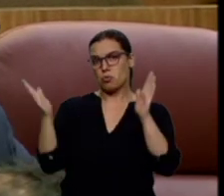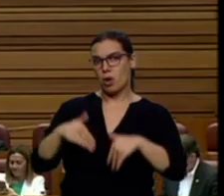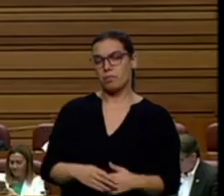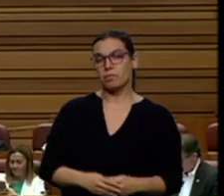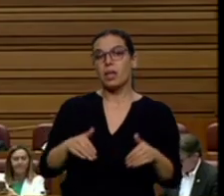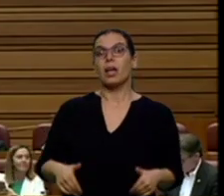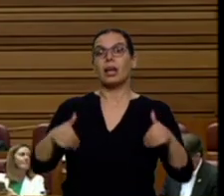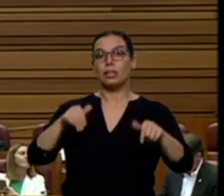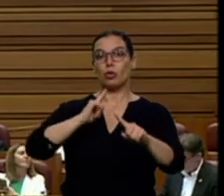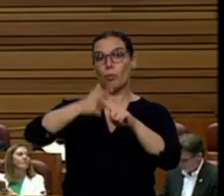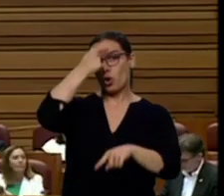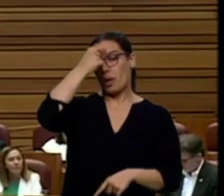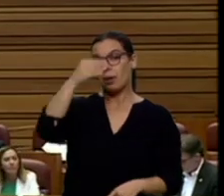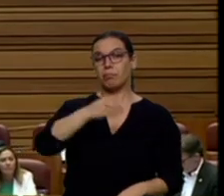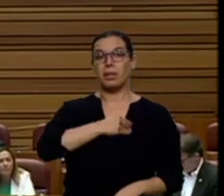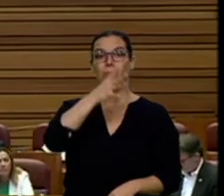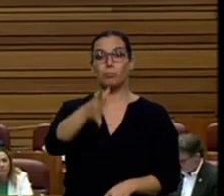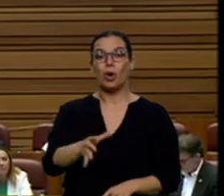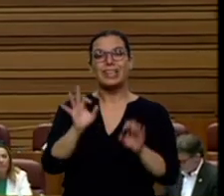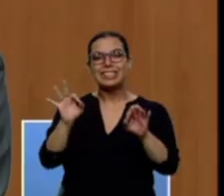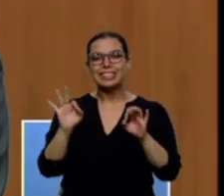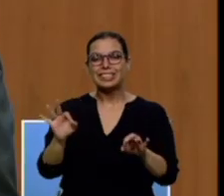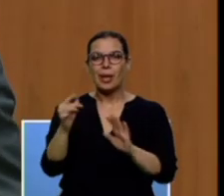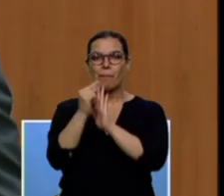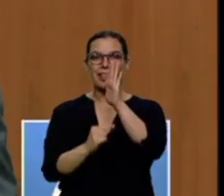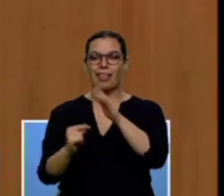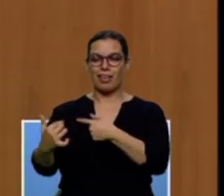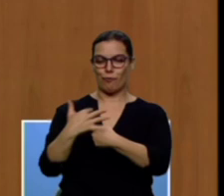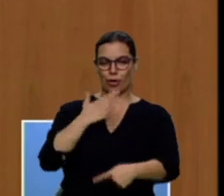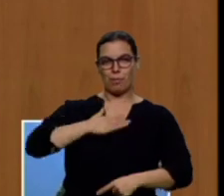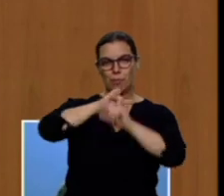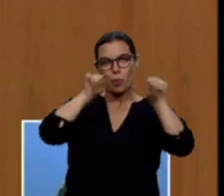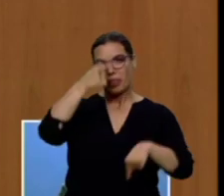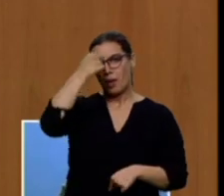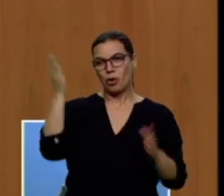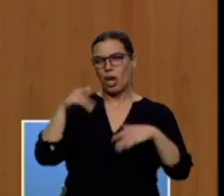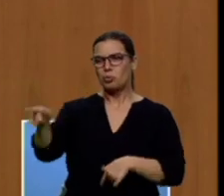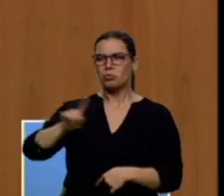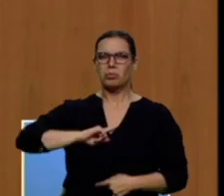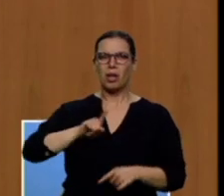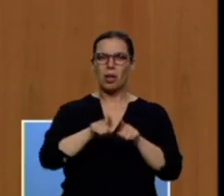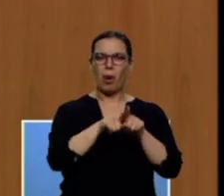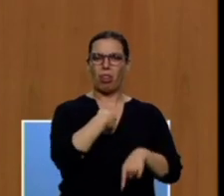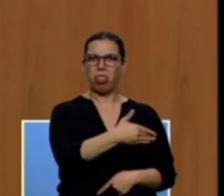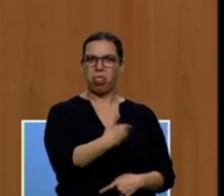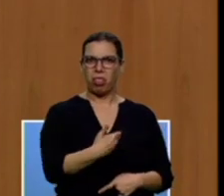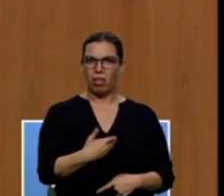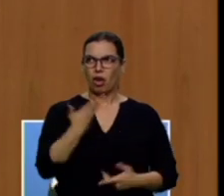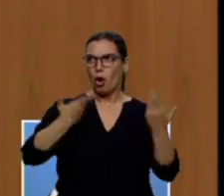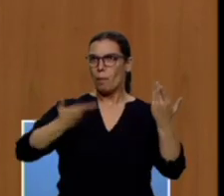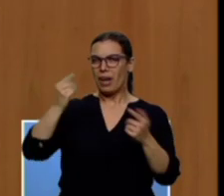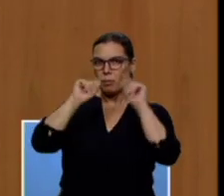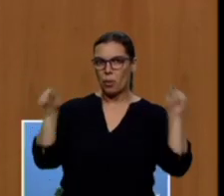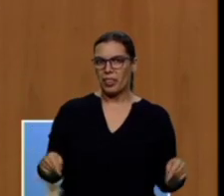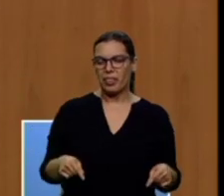lamenta que no haya medidas concretas para su provincia. Dejen de tratarnos como si fuéramos el patito feo de Castilla y León. Los avulenses tenemos los mismos